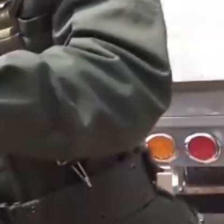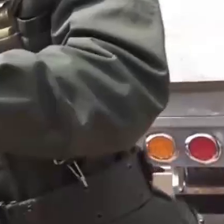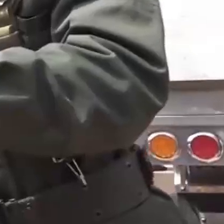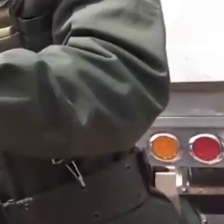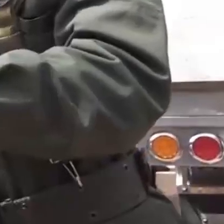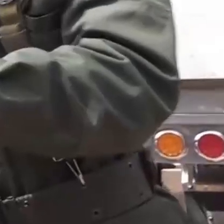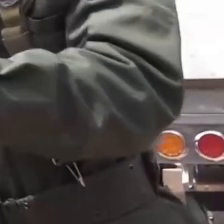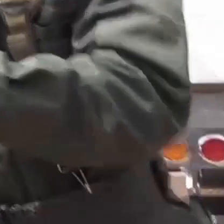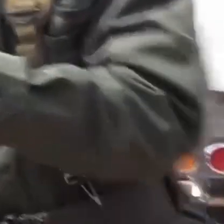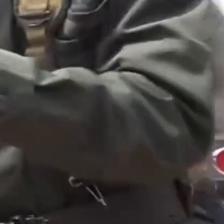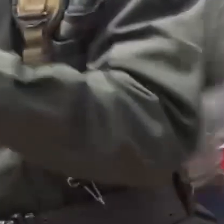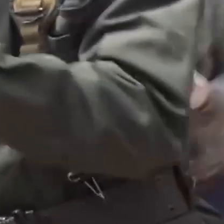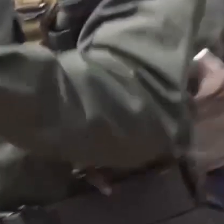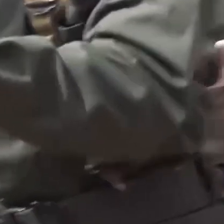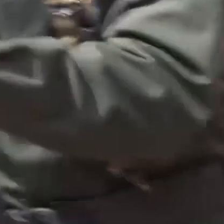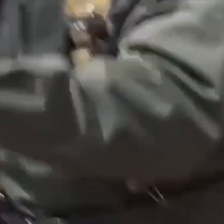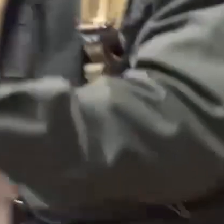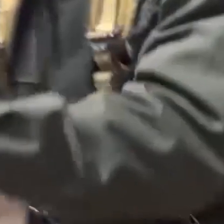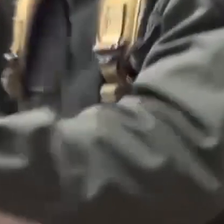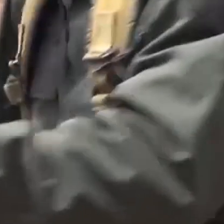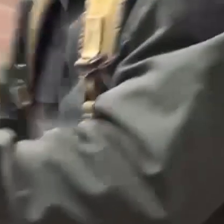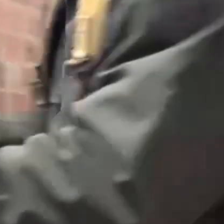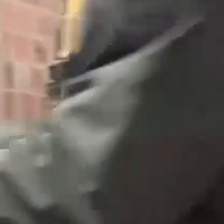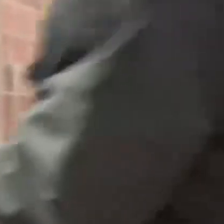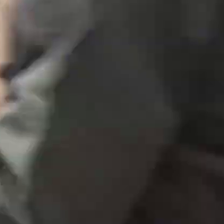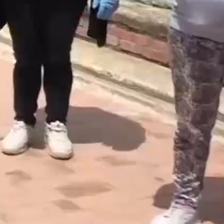Tumaco, Nariño y Soacha, Cundinamarca.